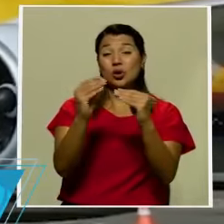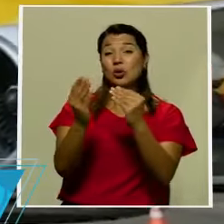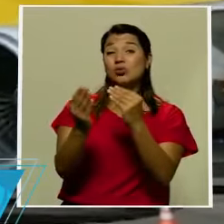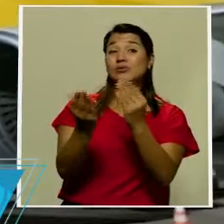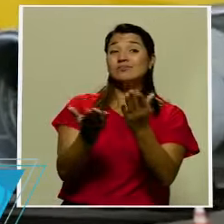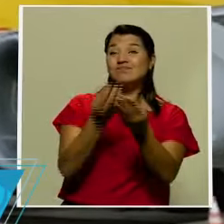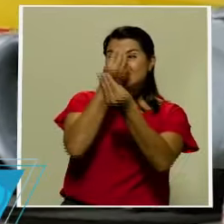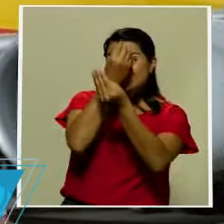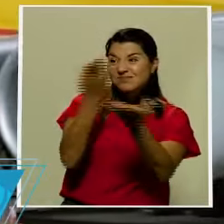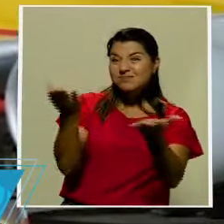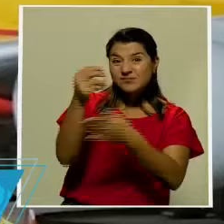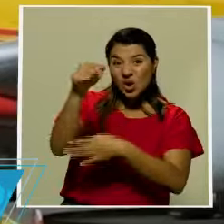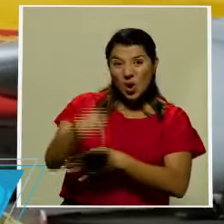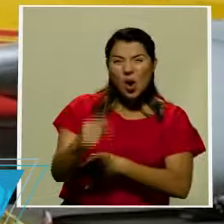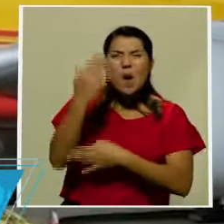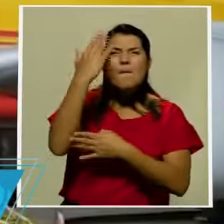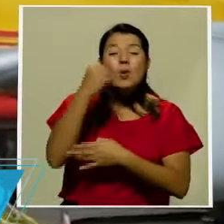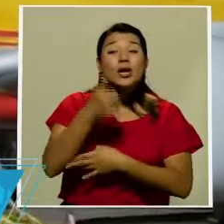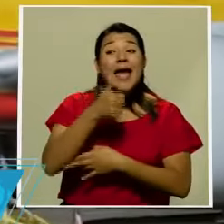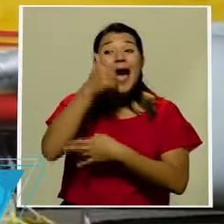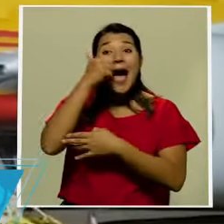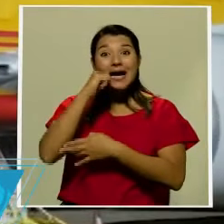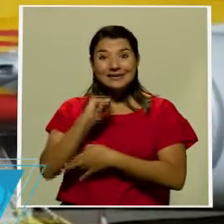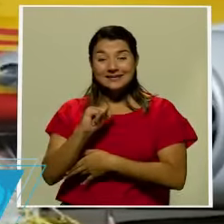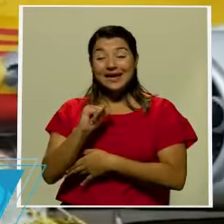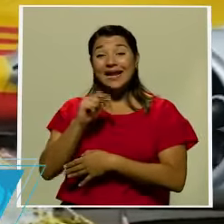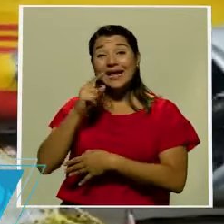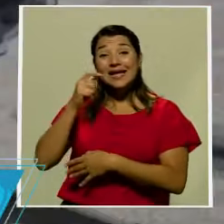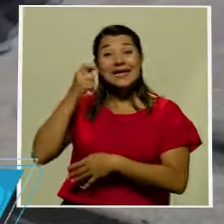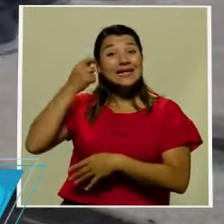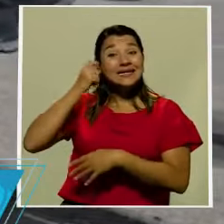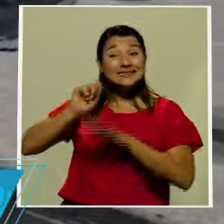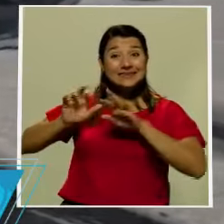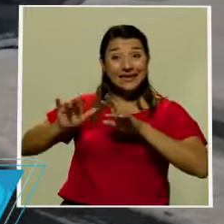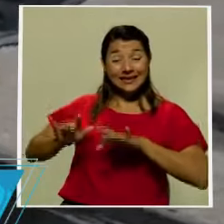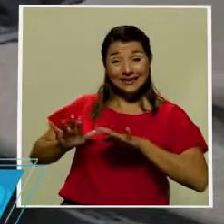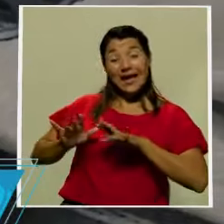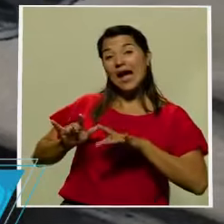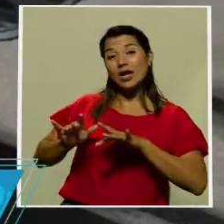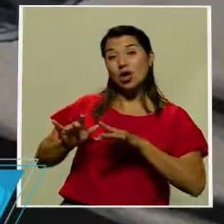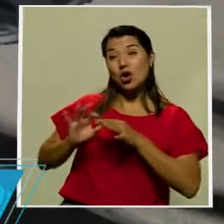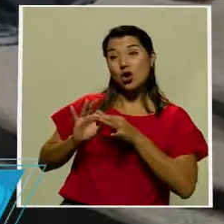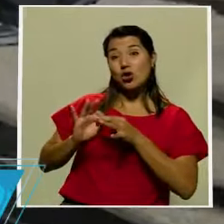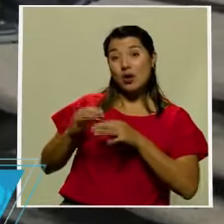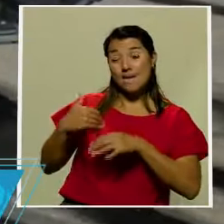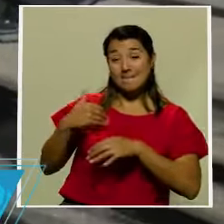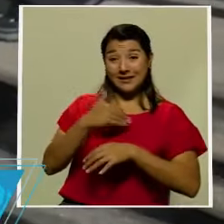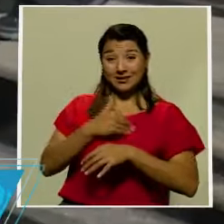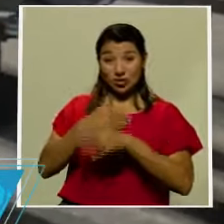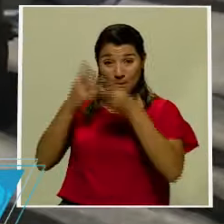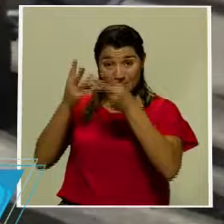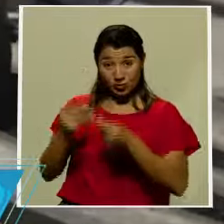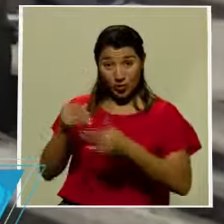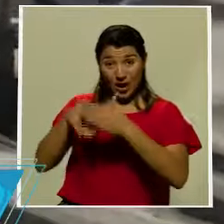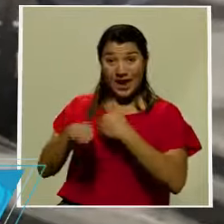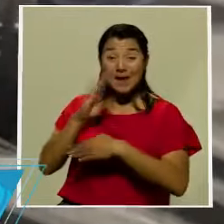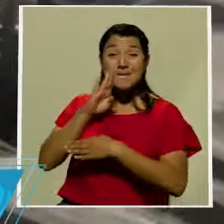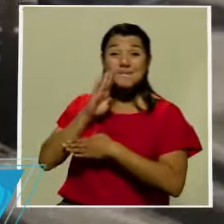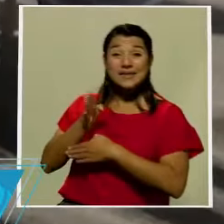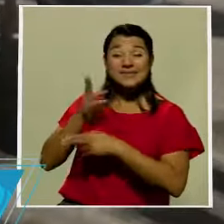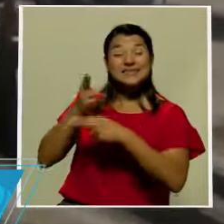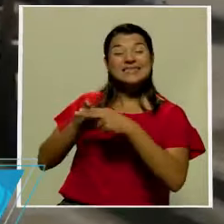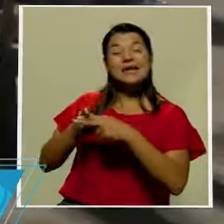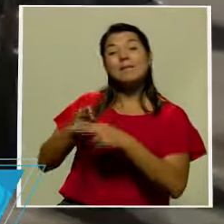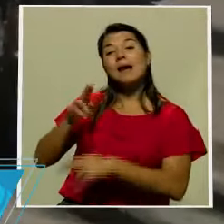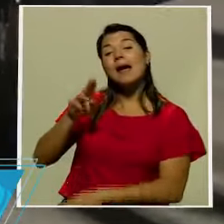polémica que generó ayer un tuit de la secretaria de Estado de los presupuestos de Bélgica Eva de